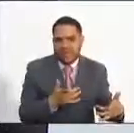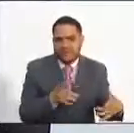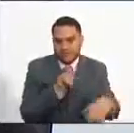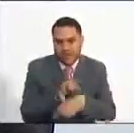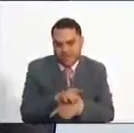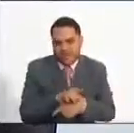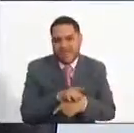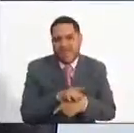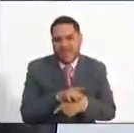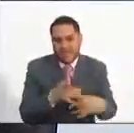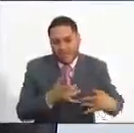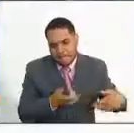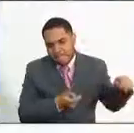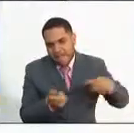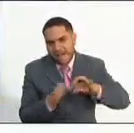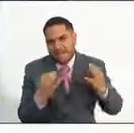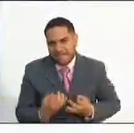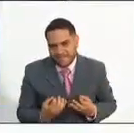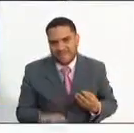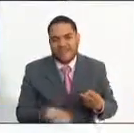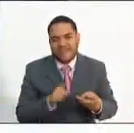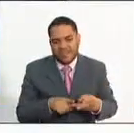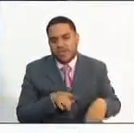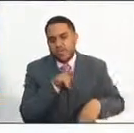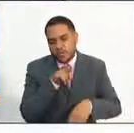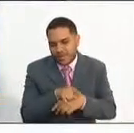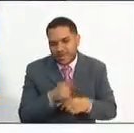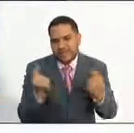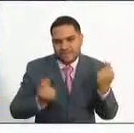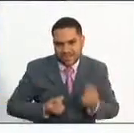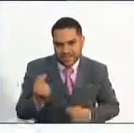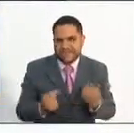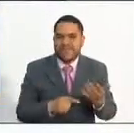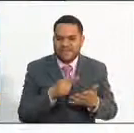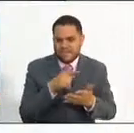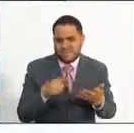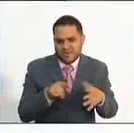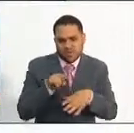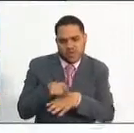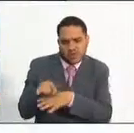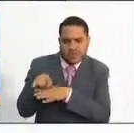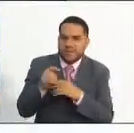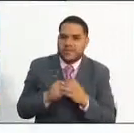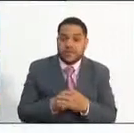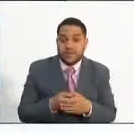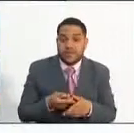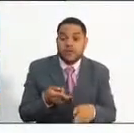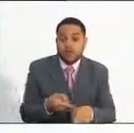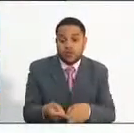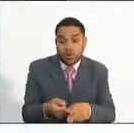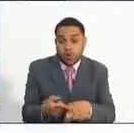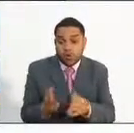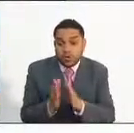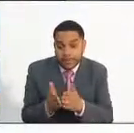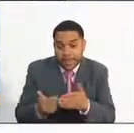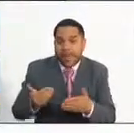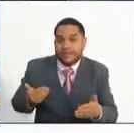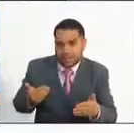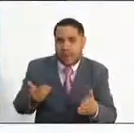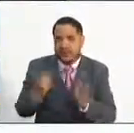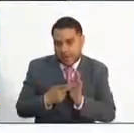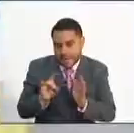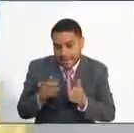superintendencia financiera y otras superintendencias que nos pueden también ir vinculándose antes de que termine este año 2015.